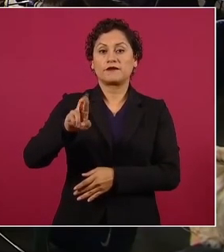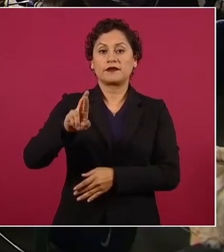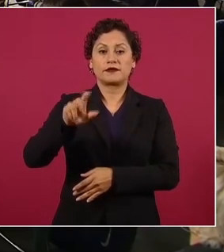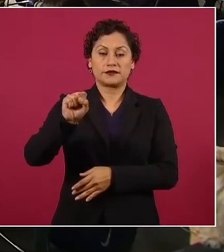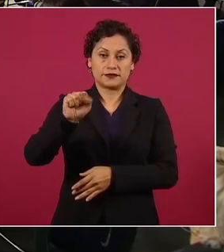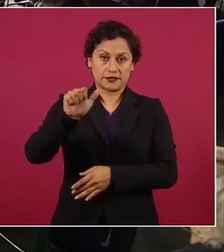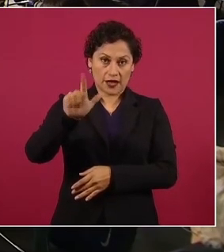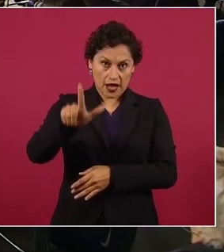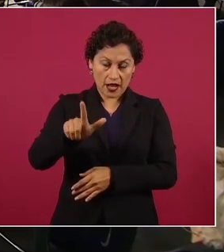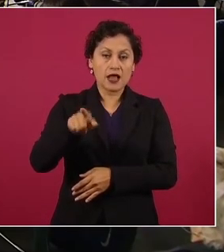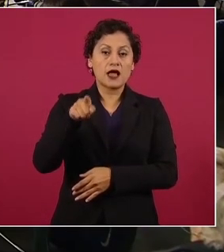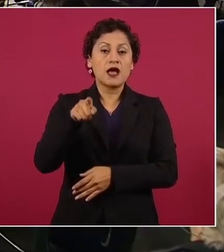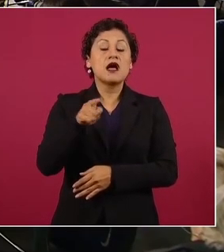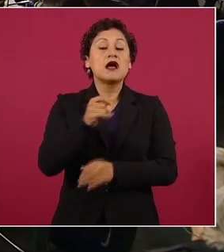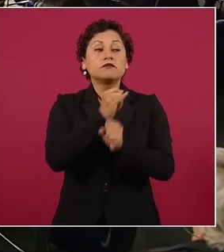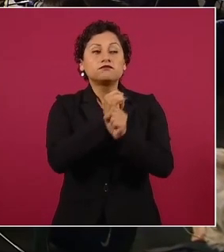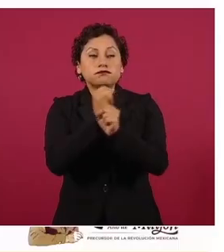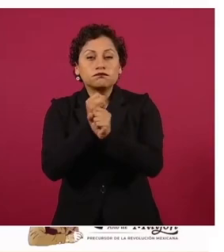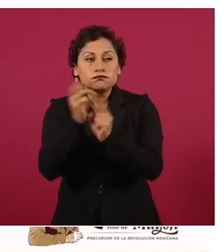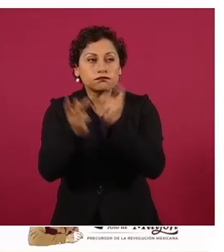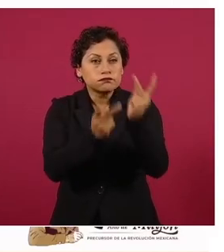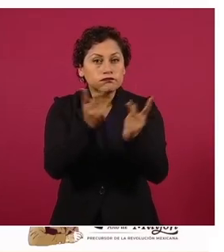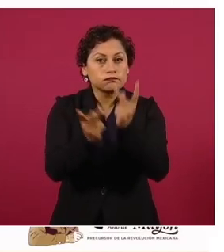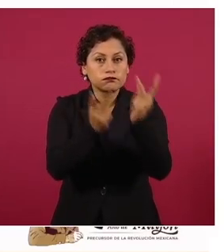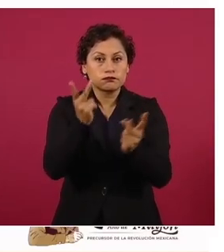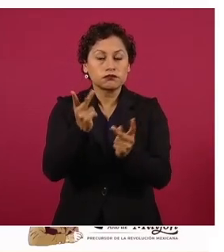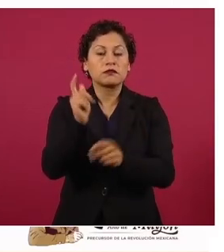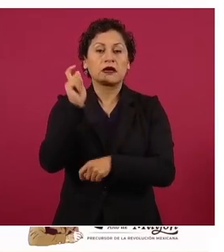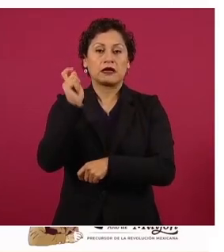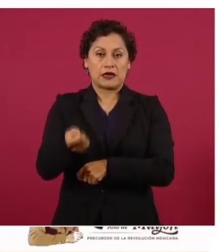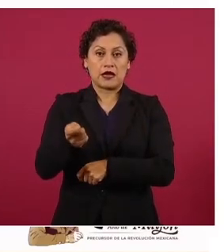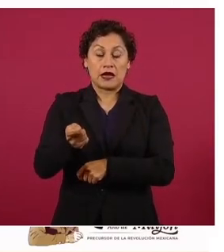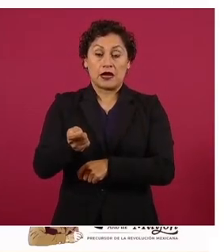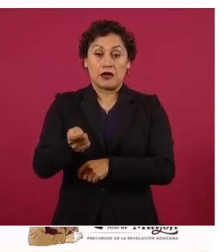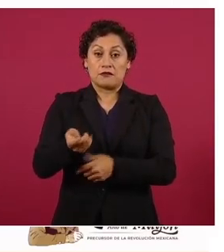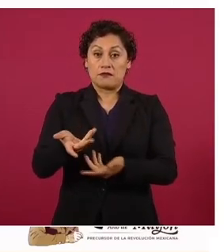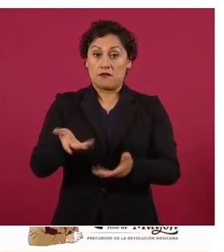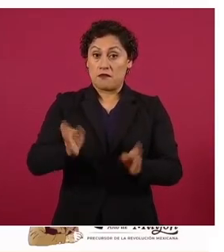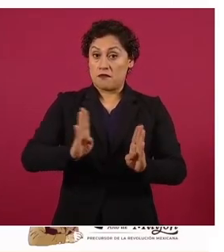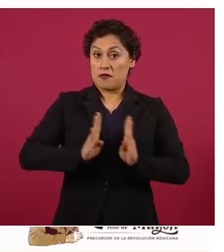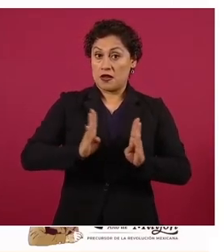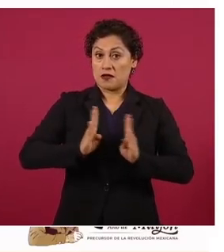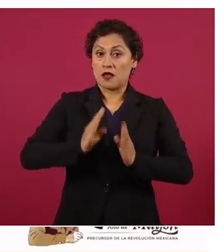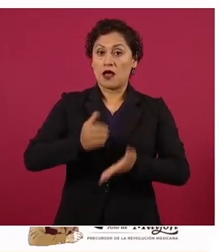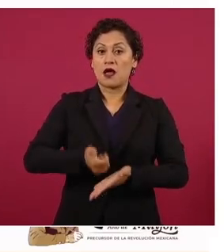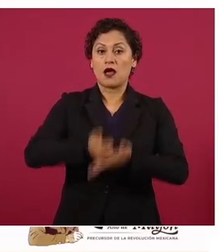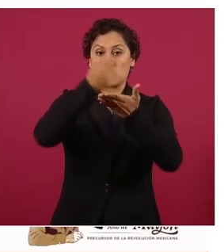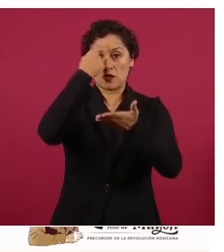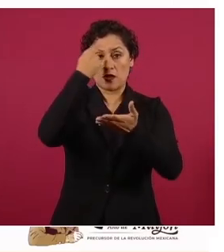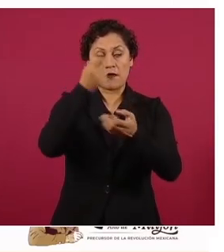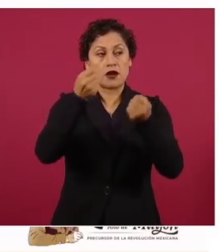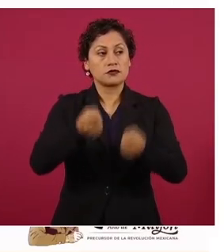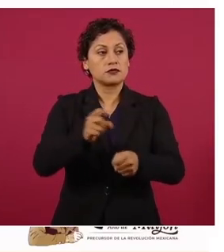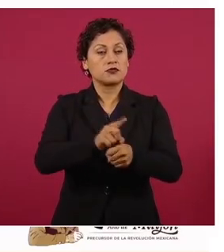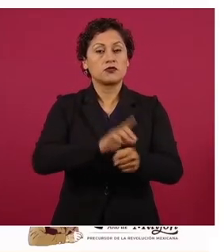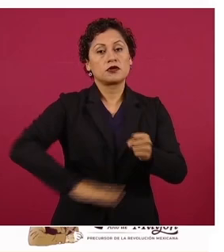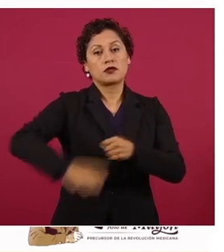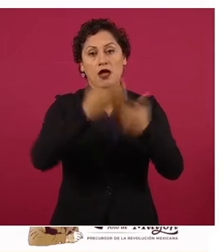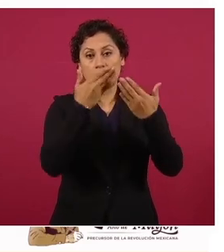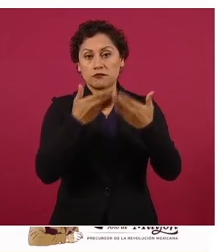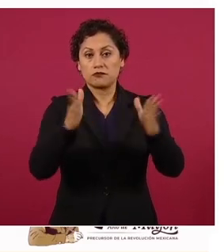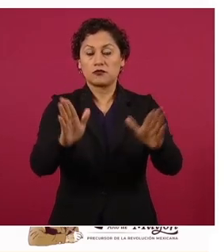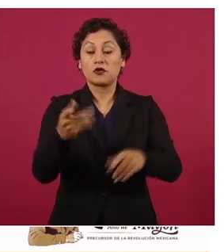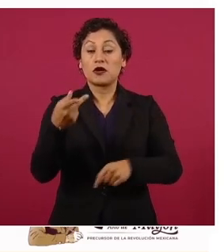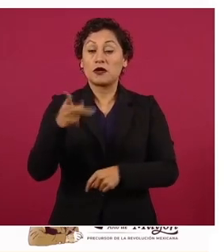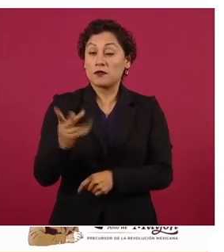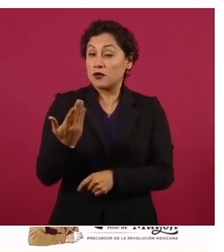de los encuestados apoya que las Fuerzas Armadas participen en la seguridad pública. Pero la más reciente encuesta de